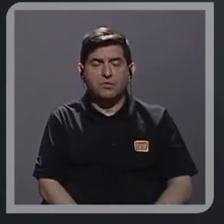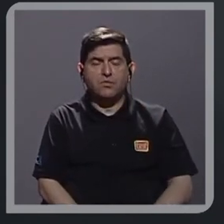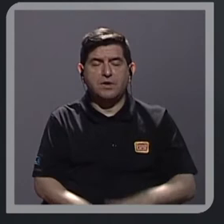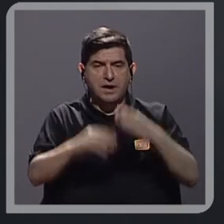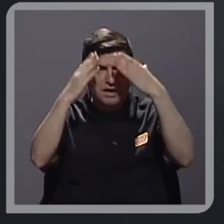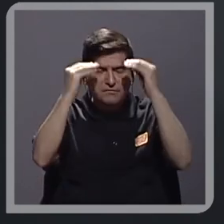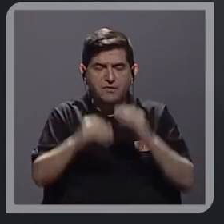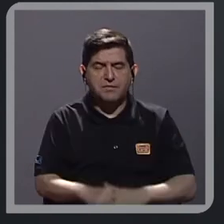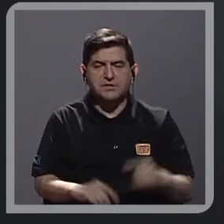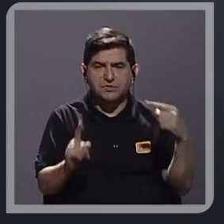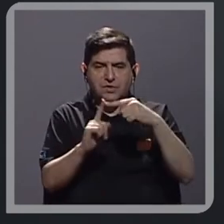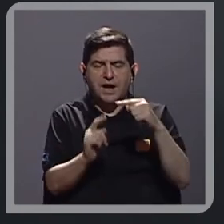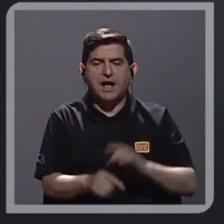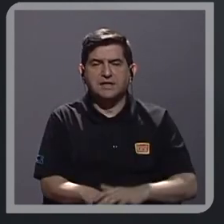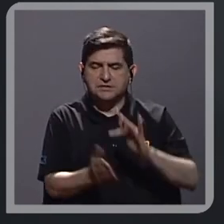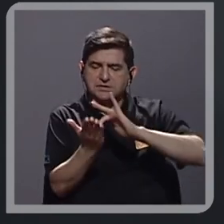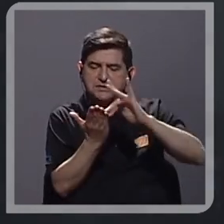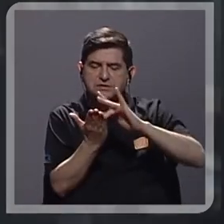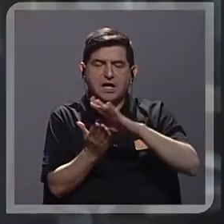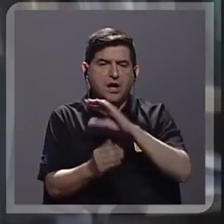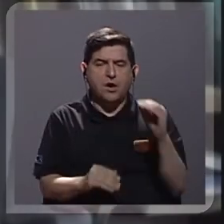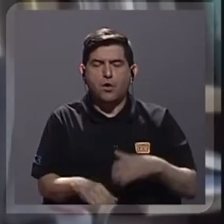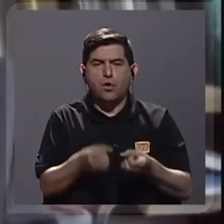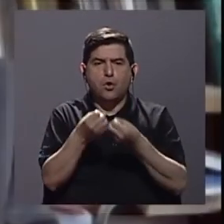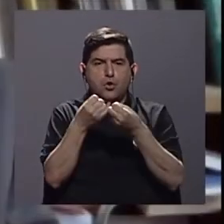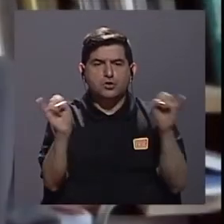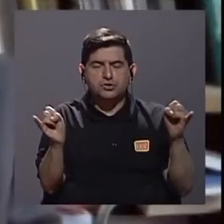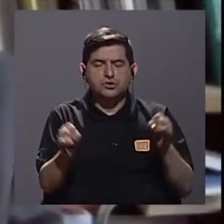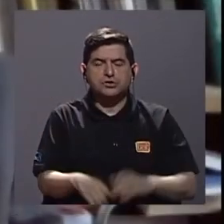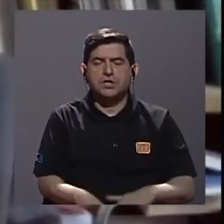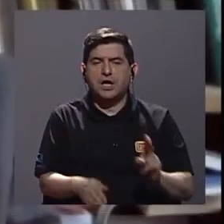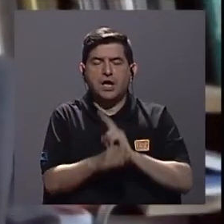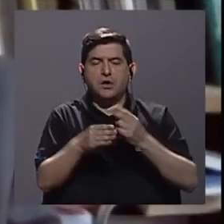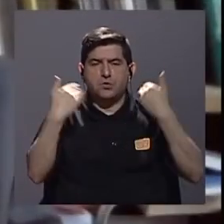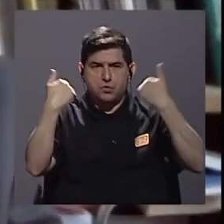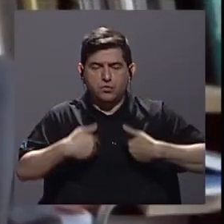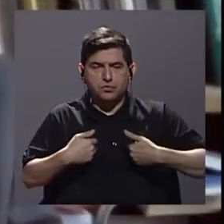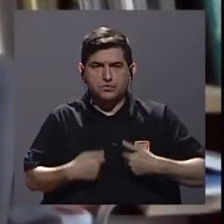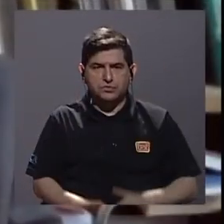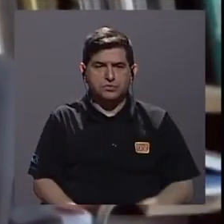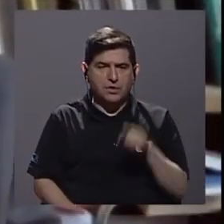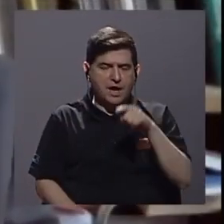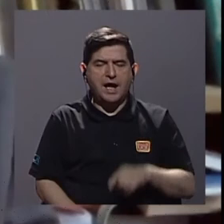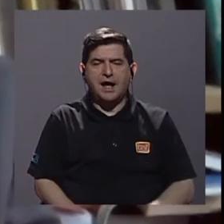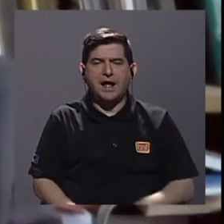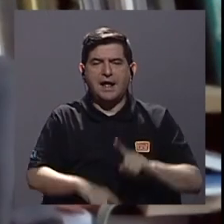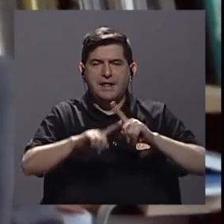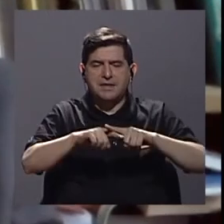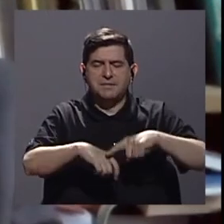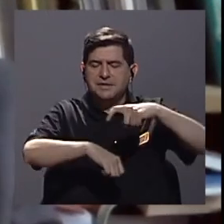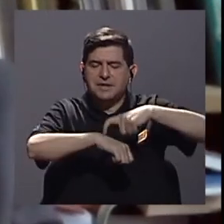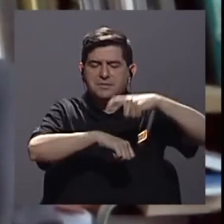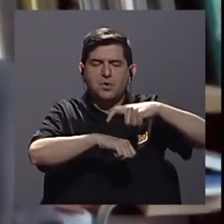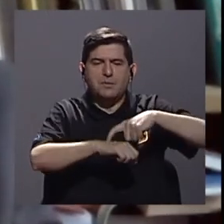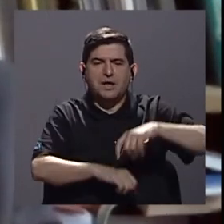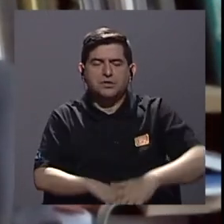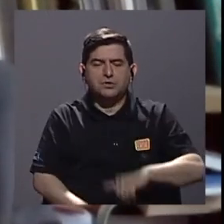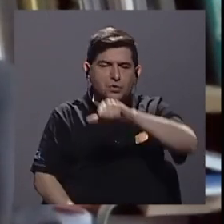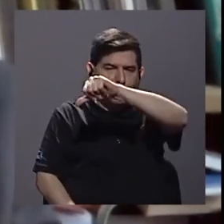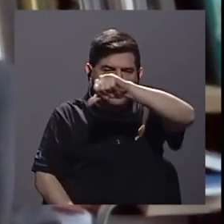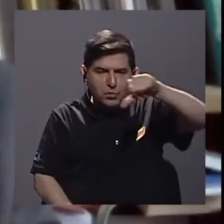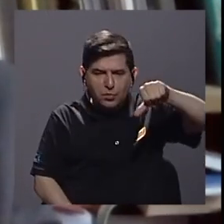inteligente o incluso directamente sin pasar por una interfaz humana un intervalo de riego o el tema de la